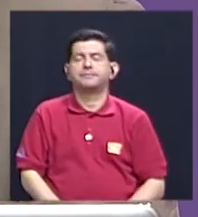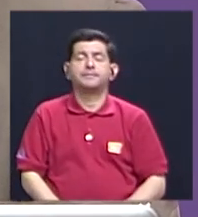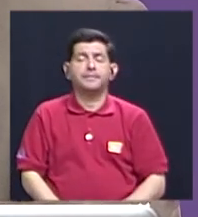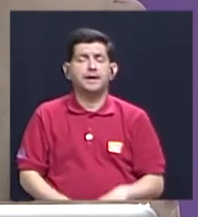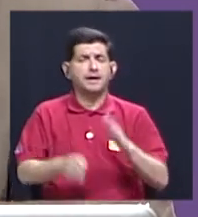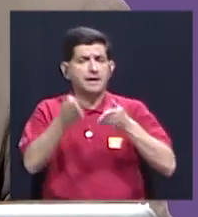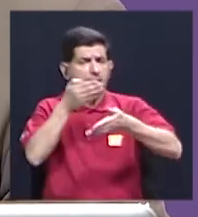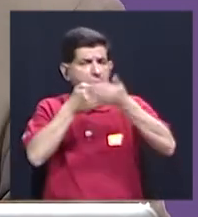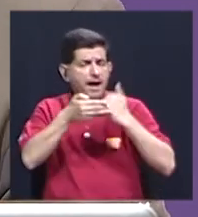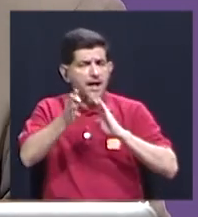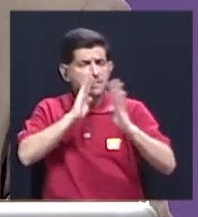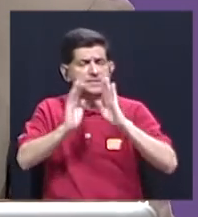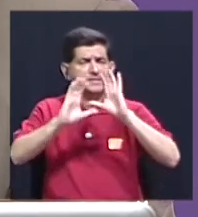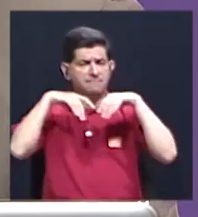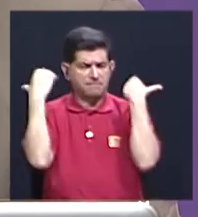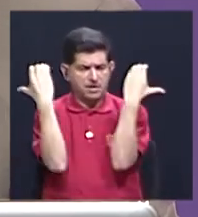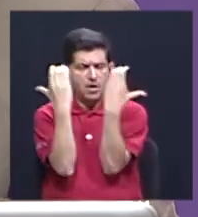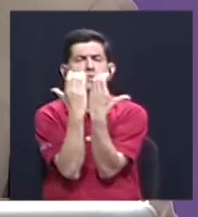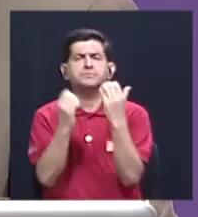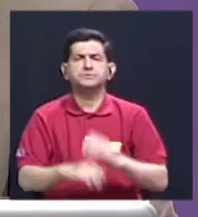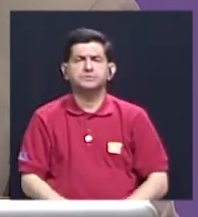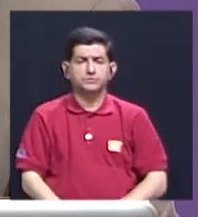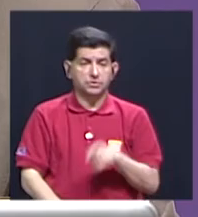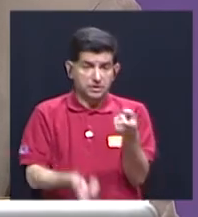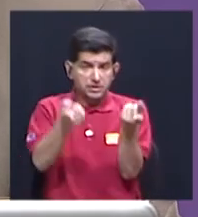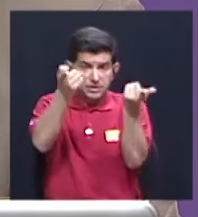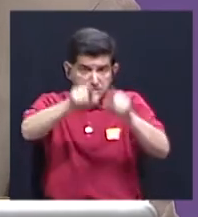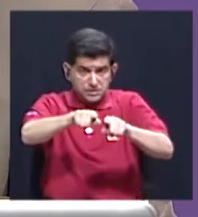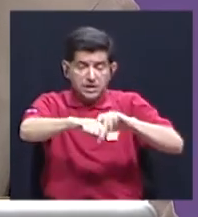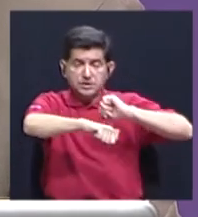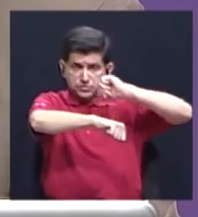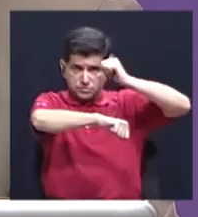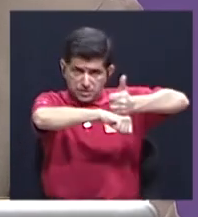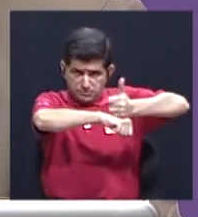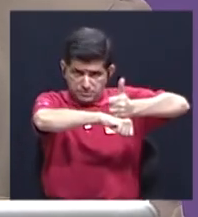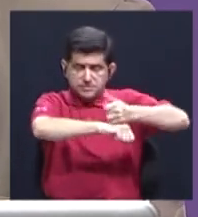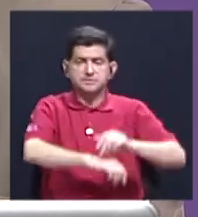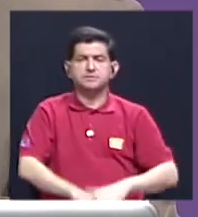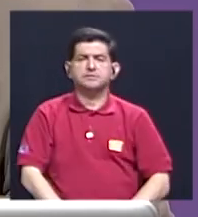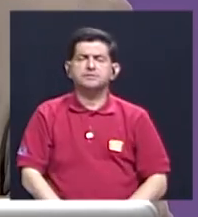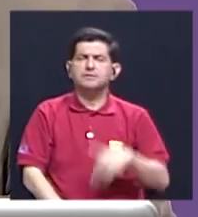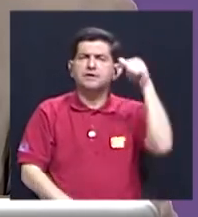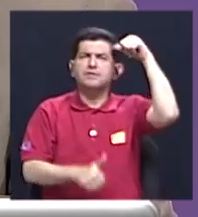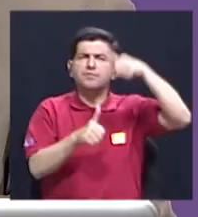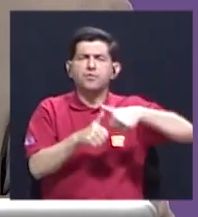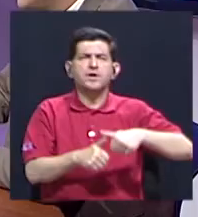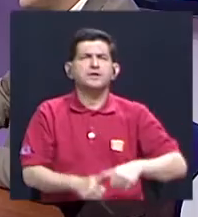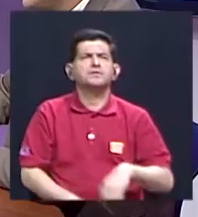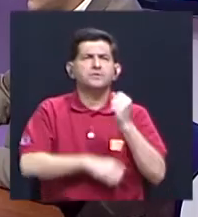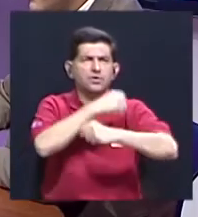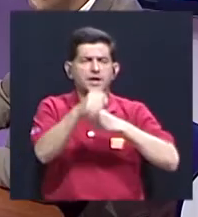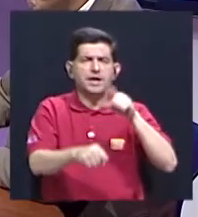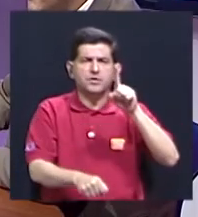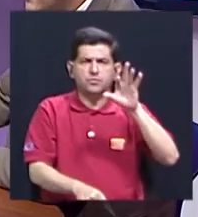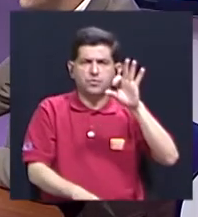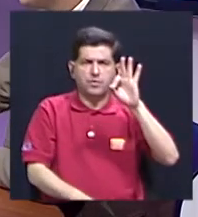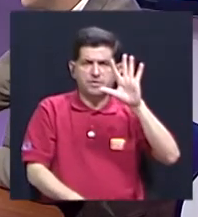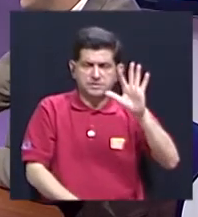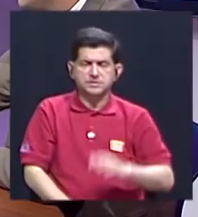bueno, ahora hablábamos un poquito de esta comisión que se va a conformar. Recuerdo en el 95 la oficina de